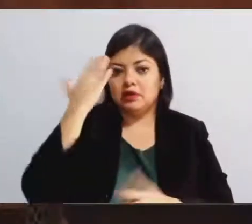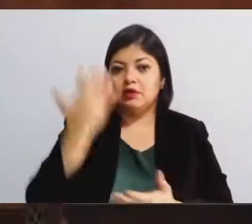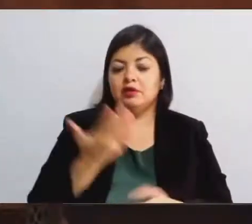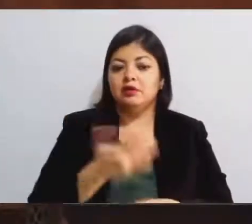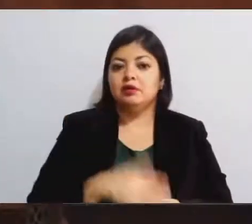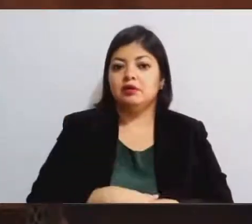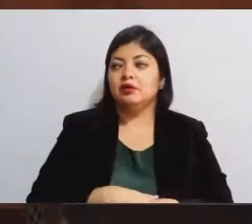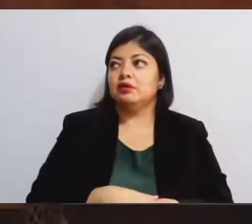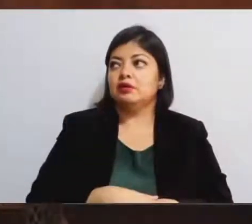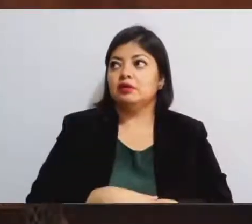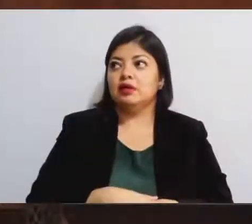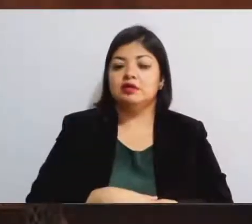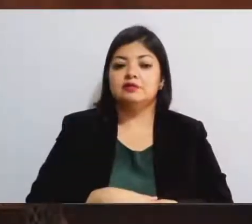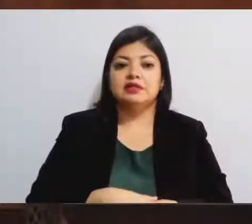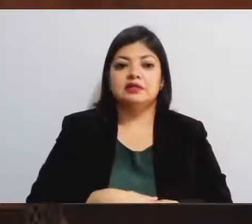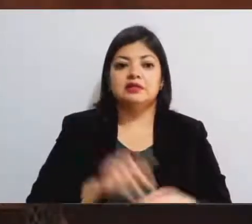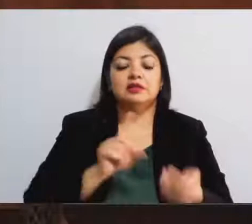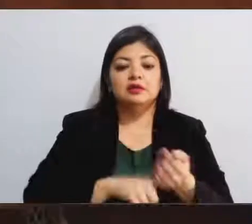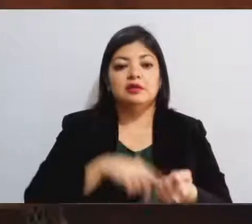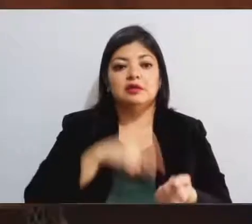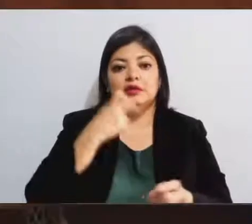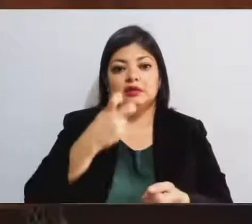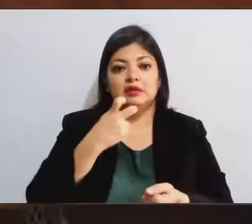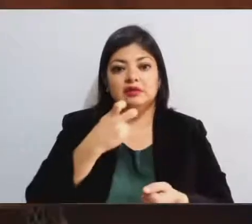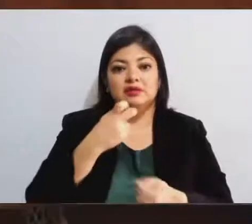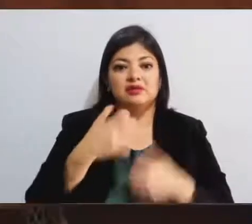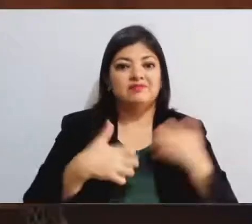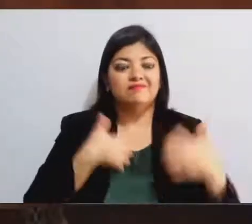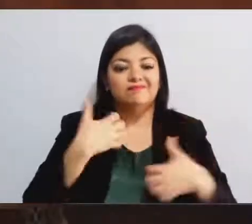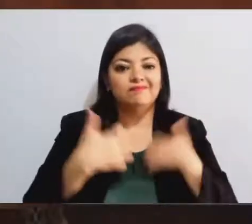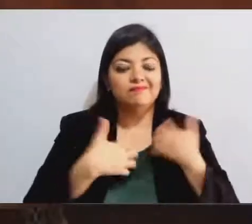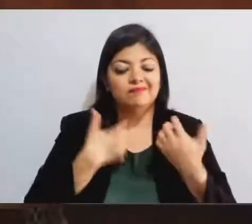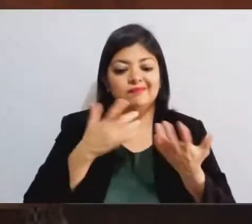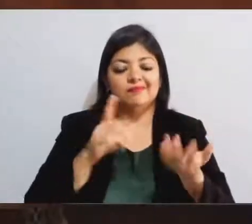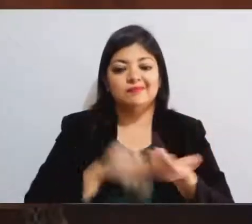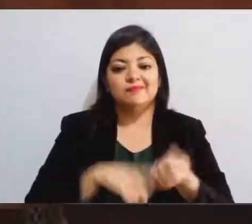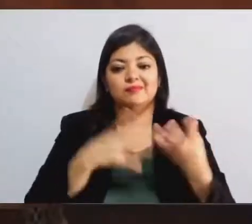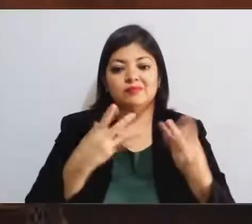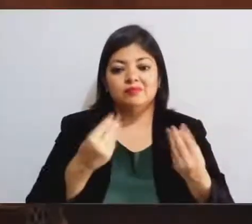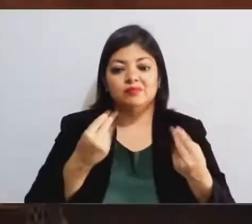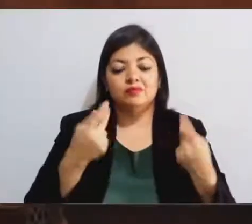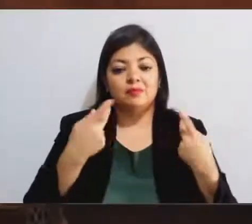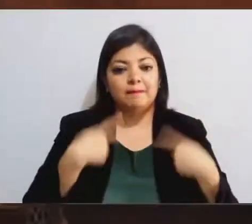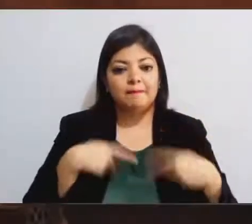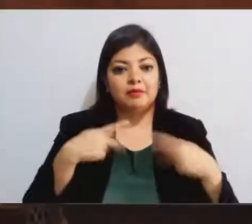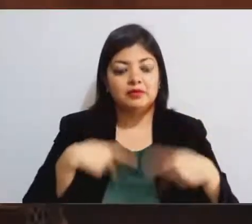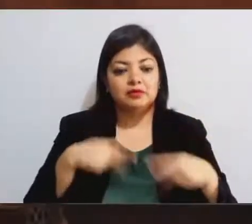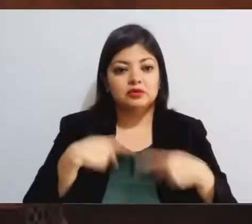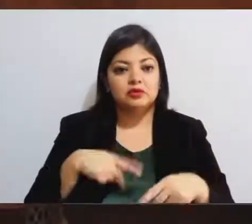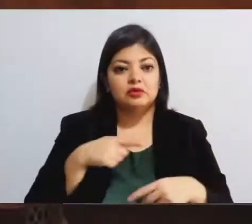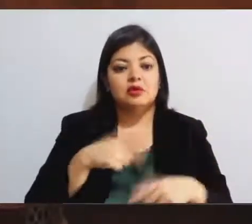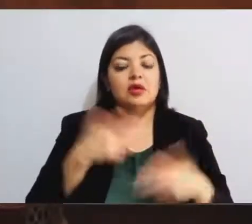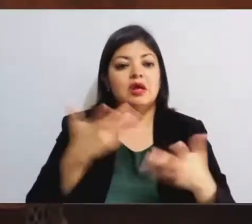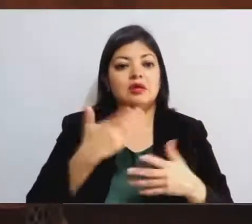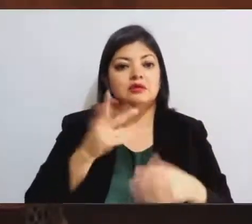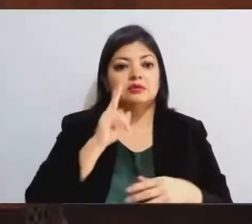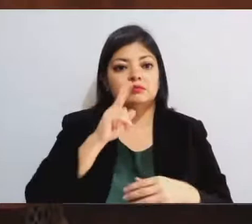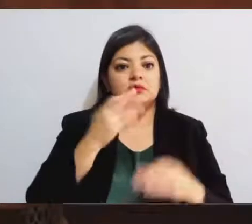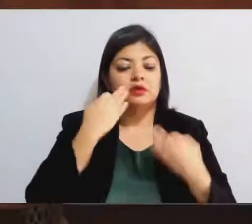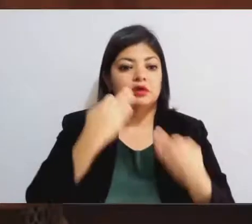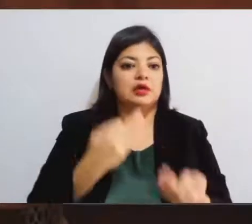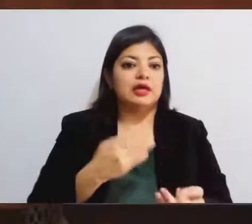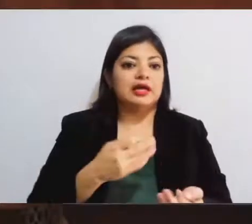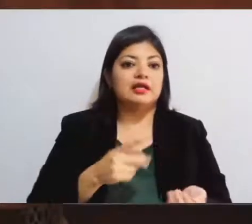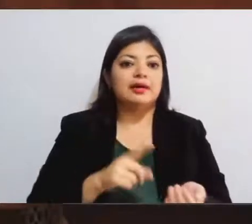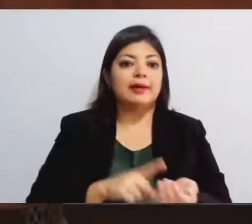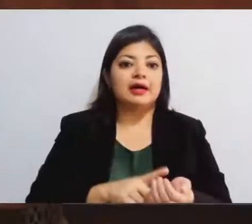no es de extrañarnos la desesperación que embarga a miles de familias que se han manifestado a las puertas de esta